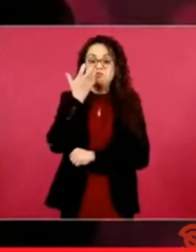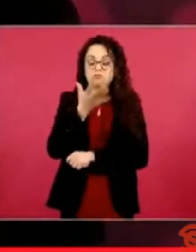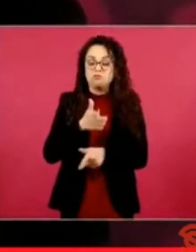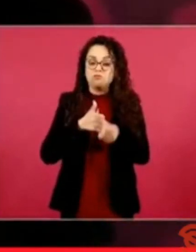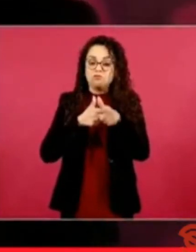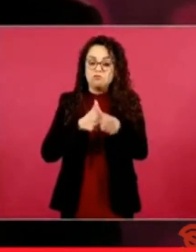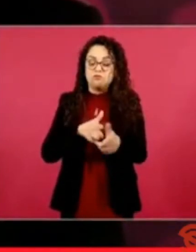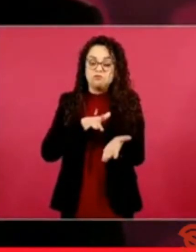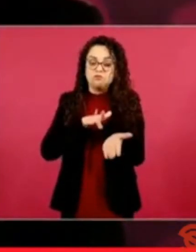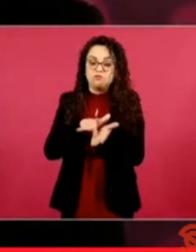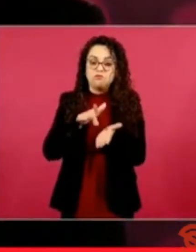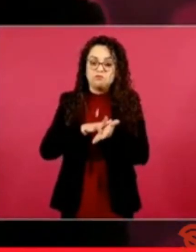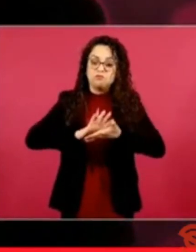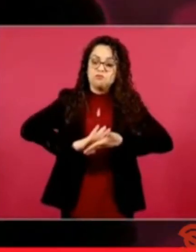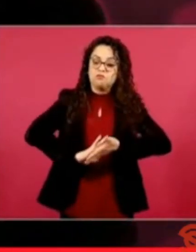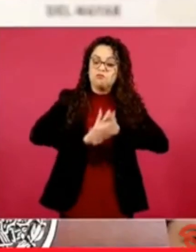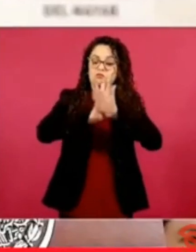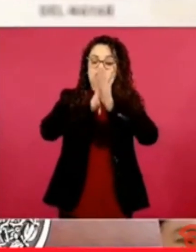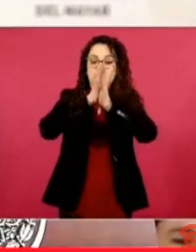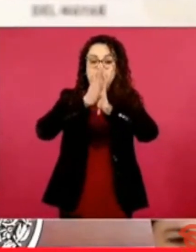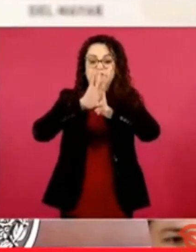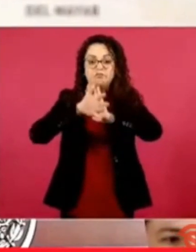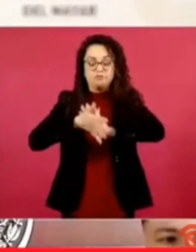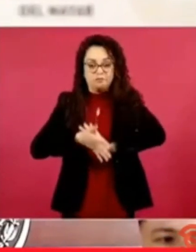entonces ya por eso pues todas esas campañas no